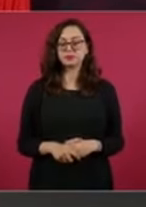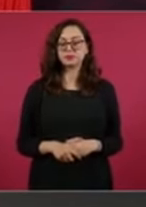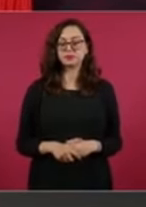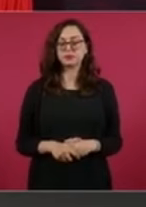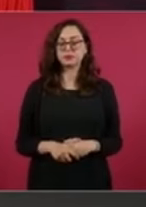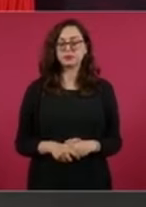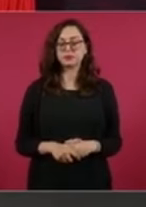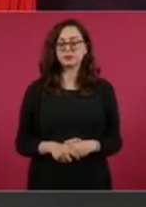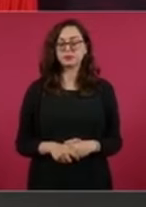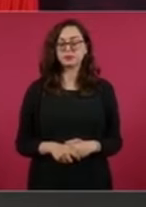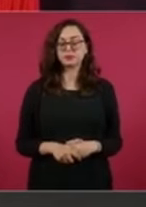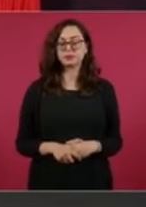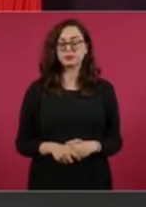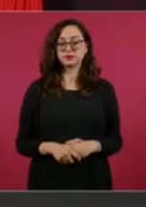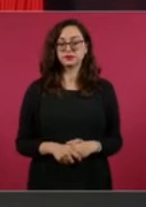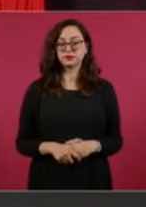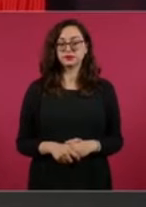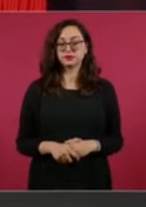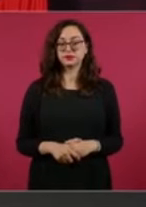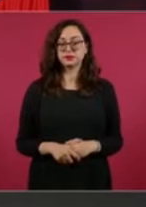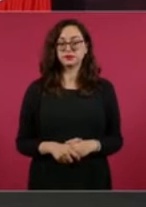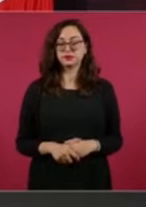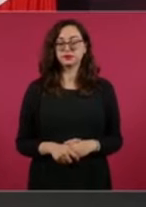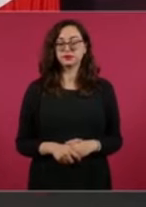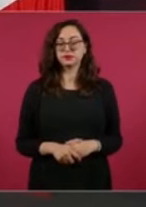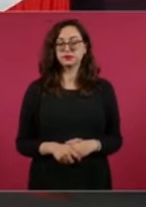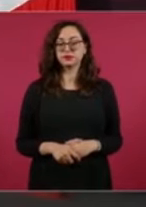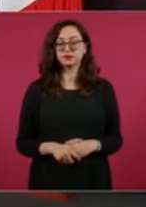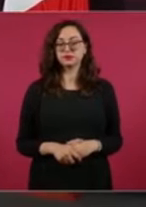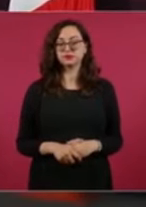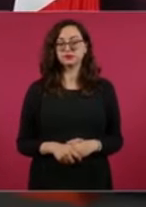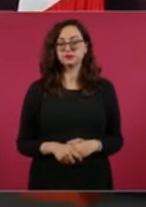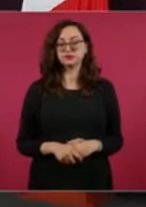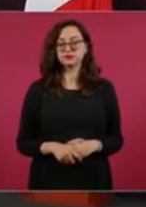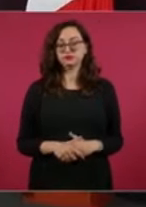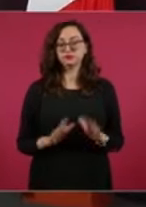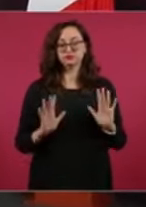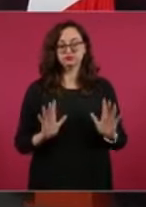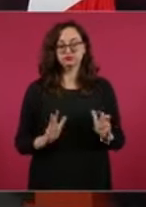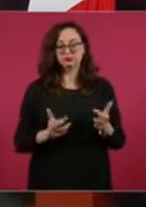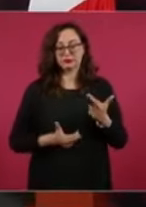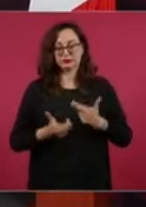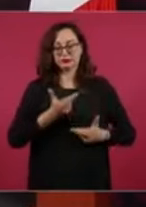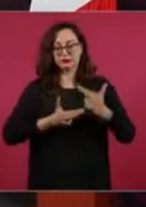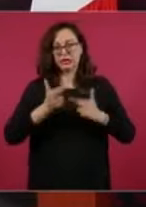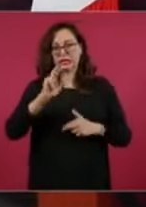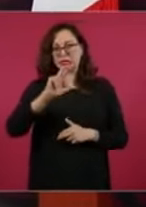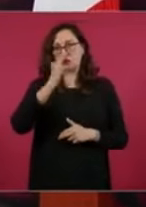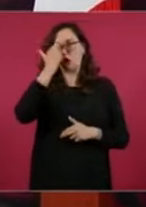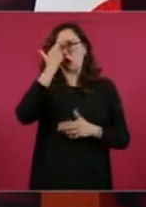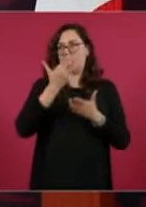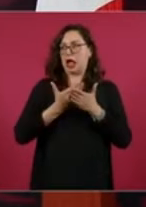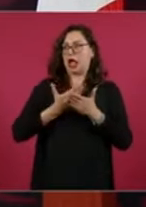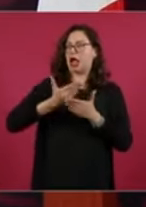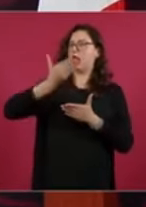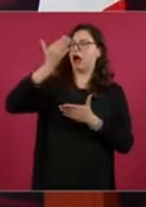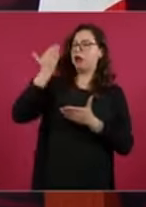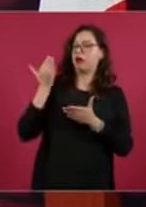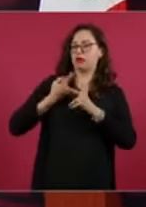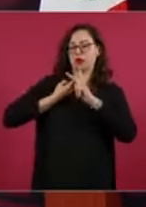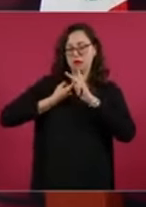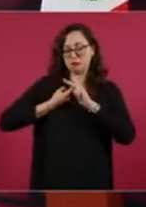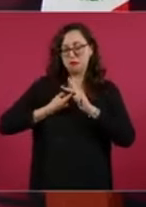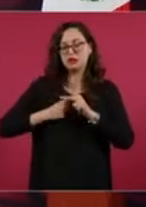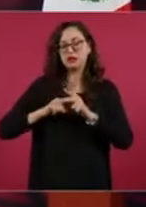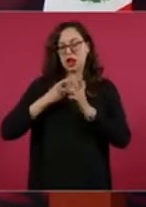y pueden ellos regresar a sus orígenes, yo